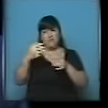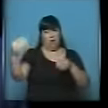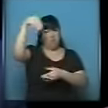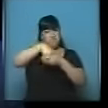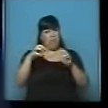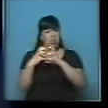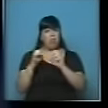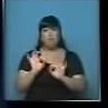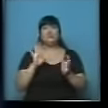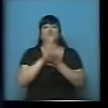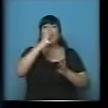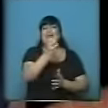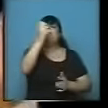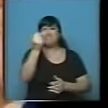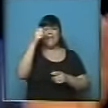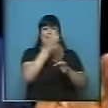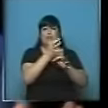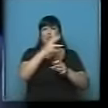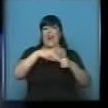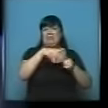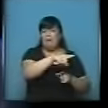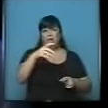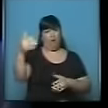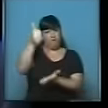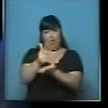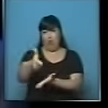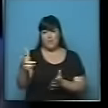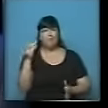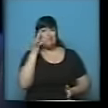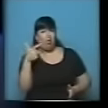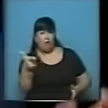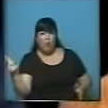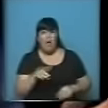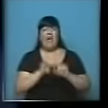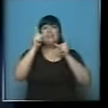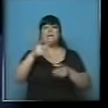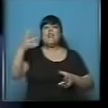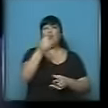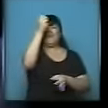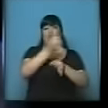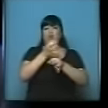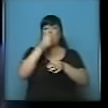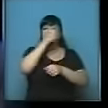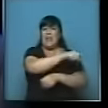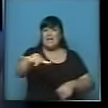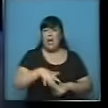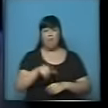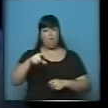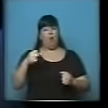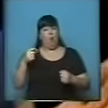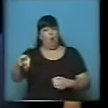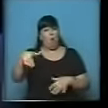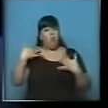sobre la recuperación de las escuelas técnicas, sobre la recuperación de las escuelas agrarias, y haya cuestionado tan duramente la